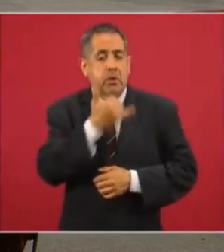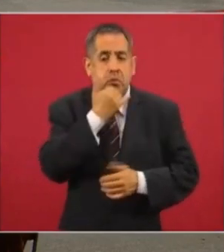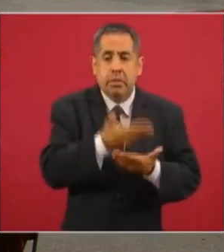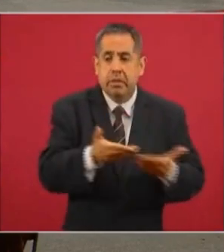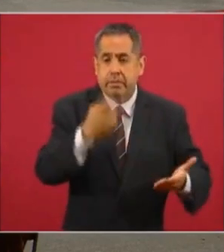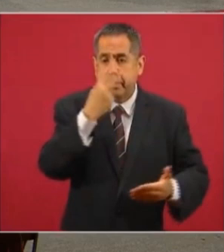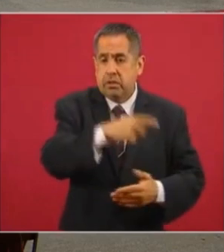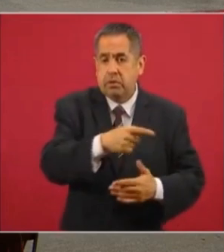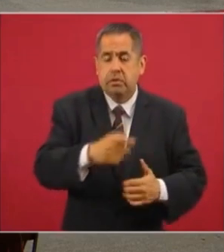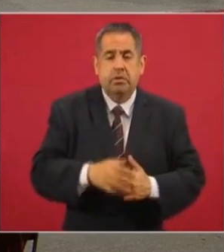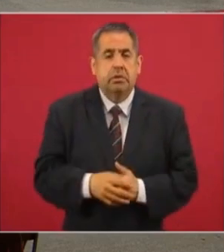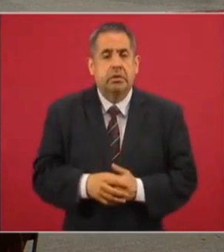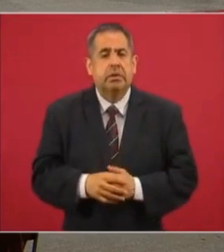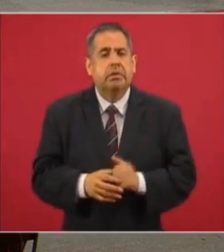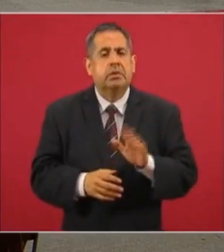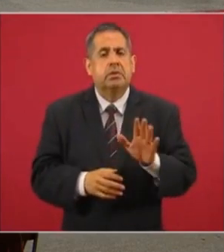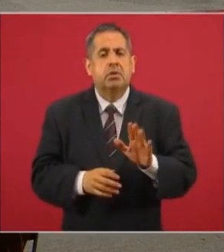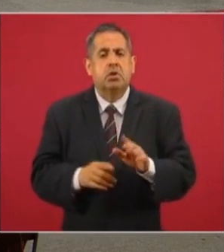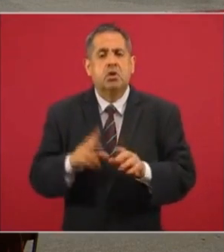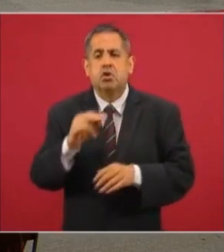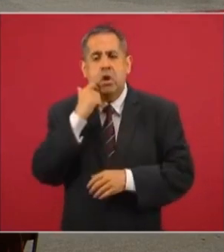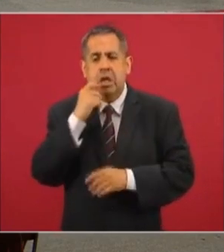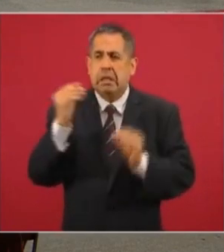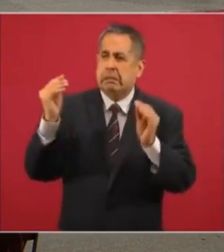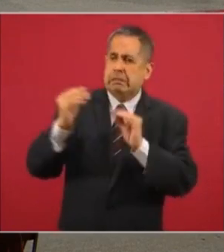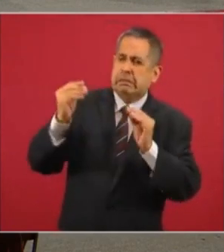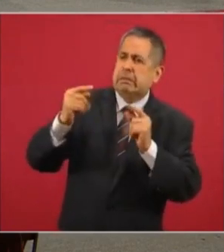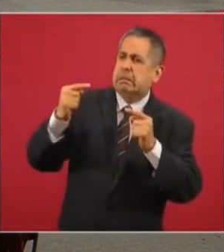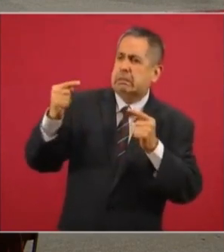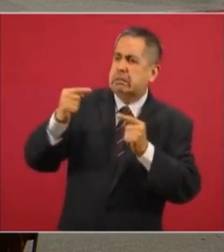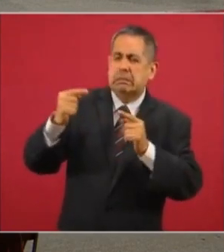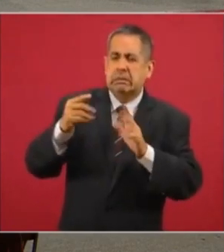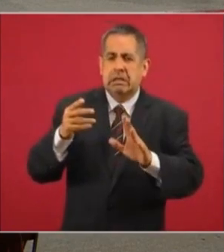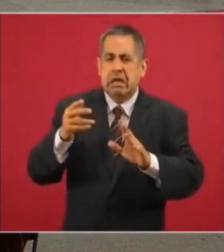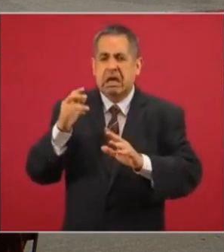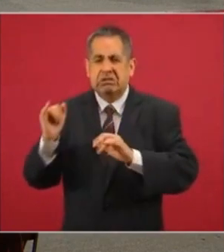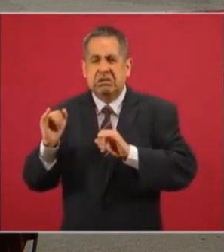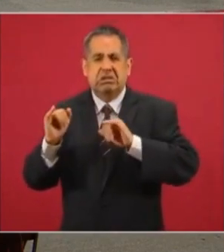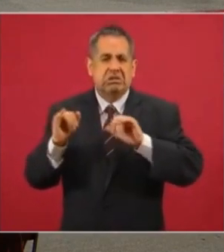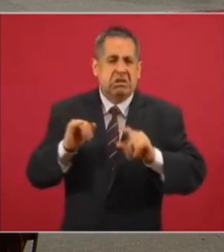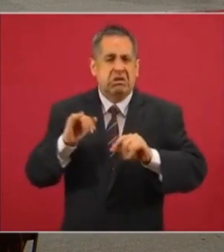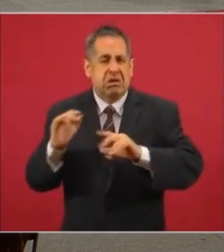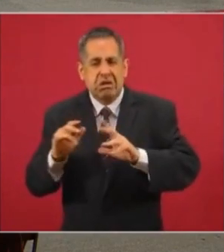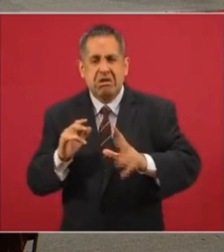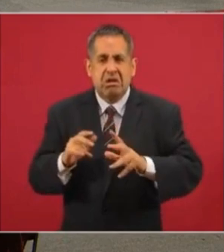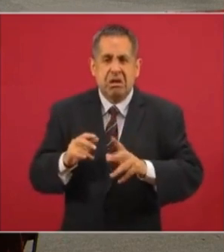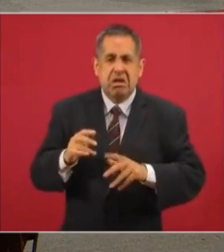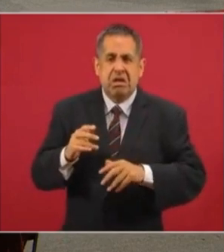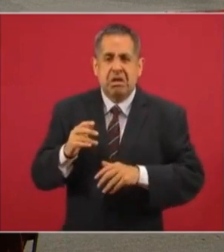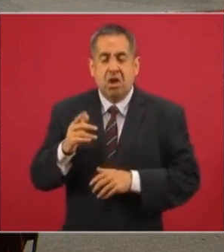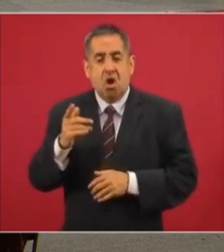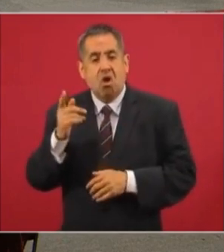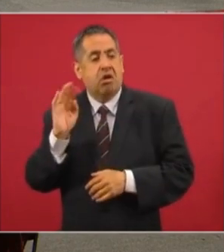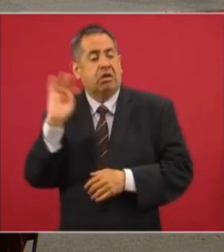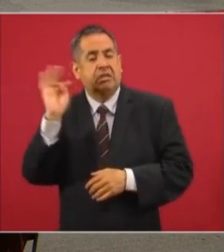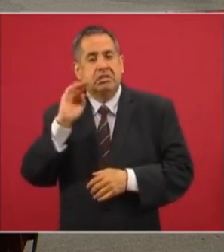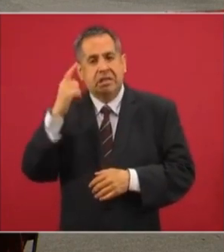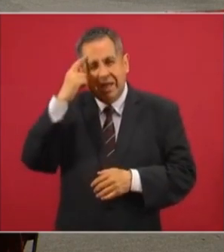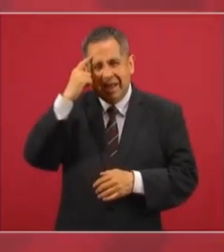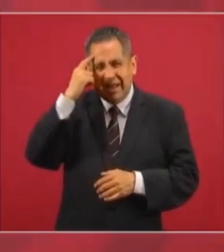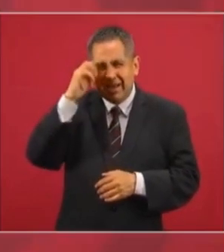No queremos el debate acerca si se excomulgó o no